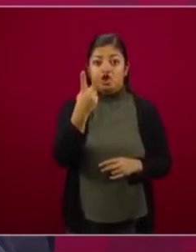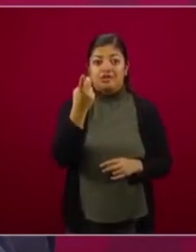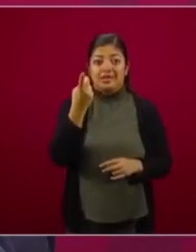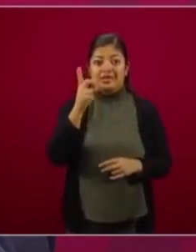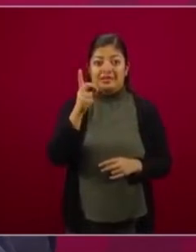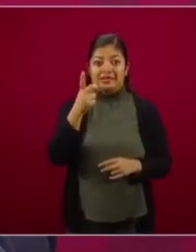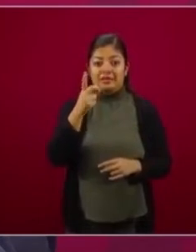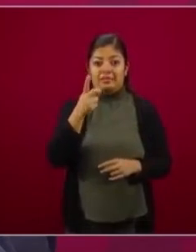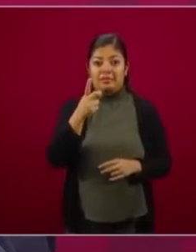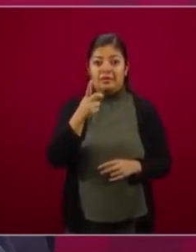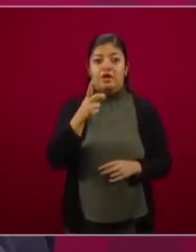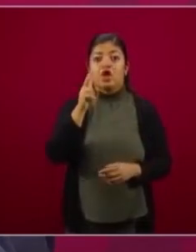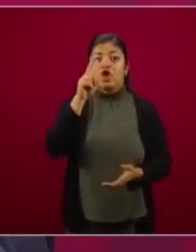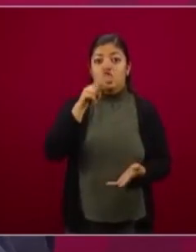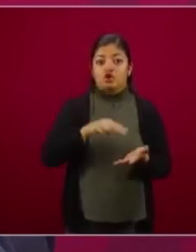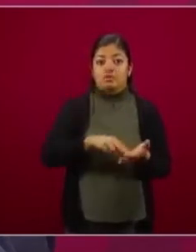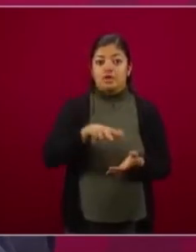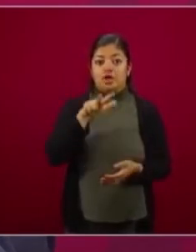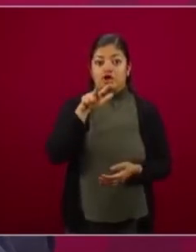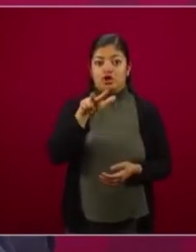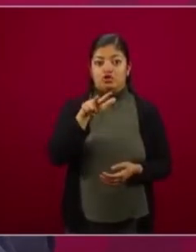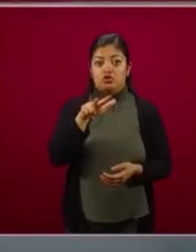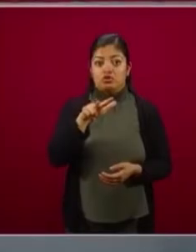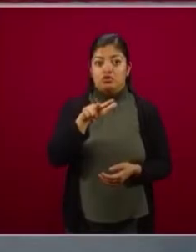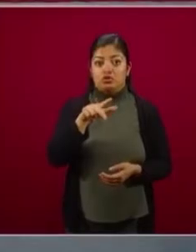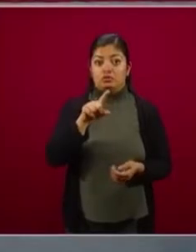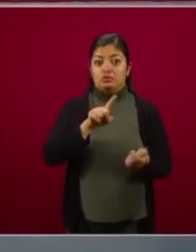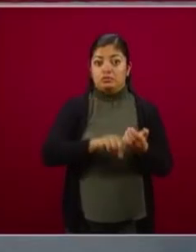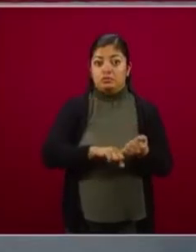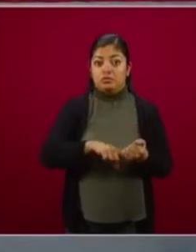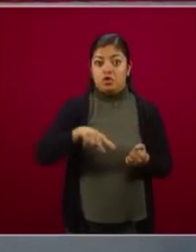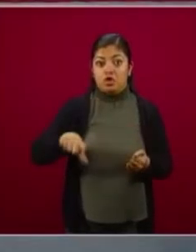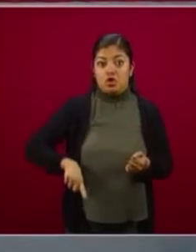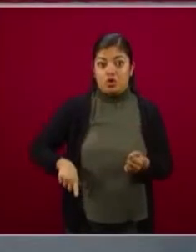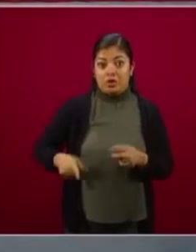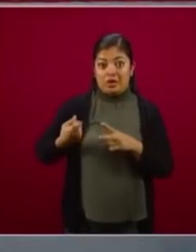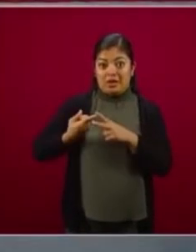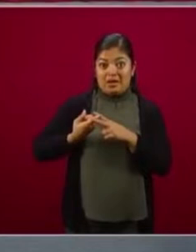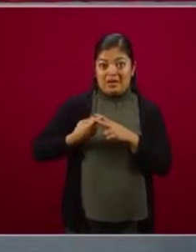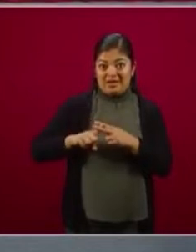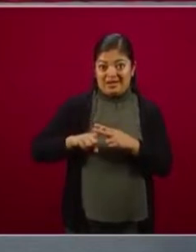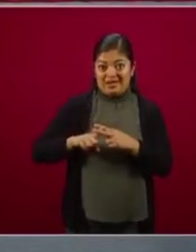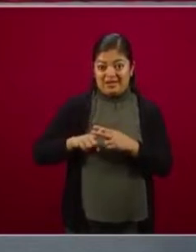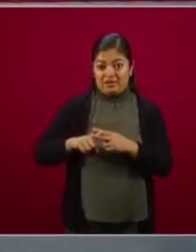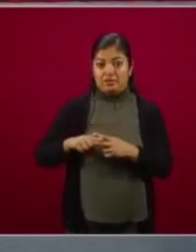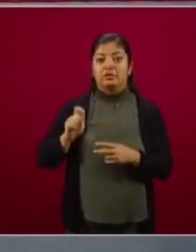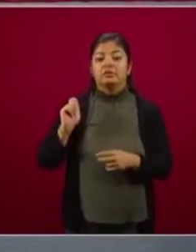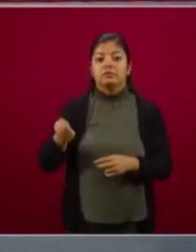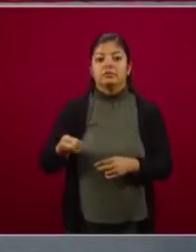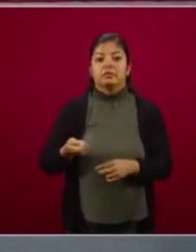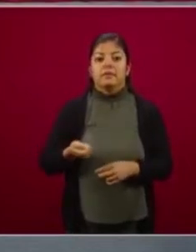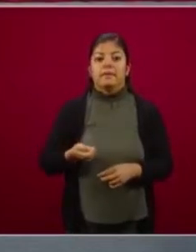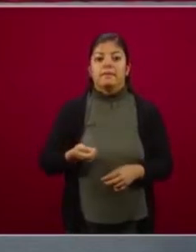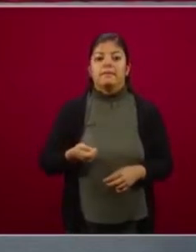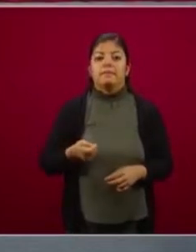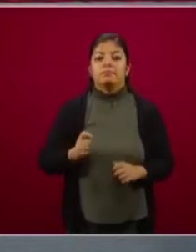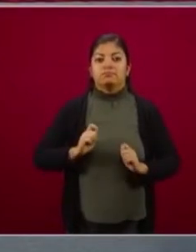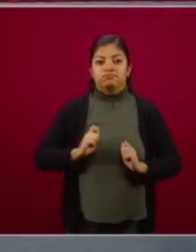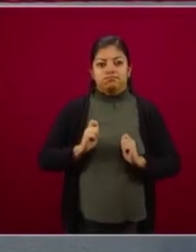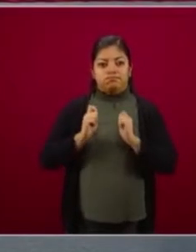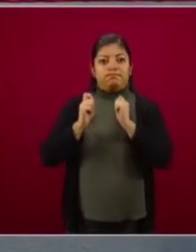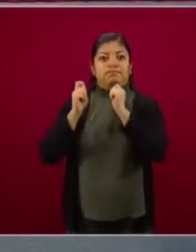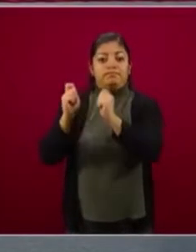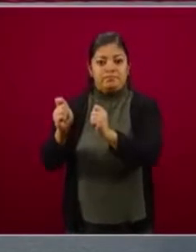2018, entrado el gobierno de la República, con la entrega que el primer mandatario en lo